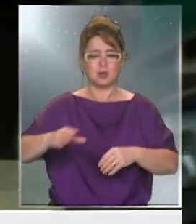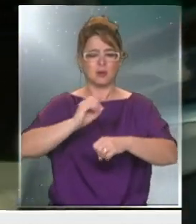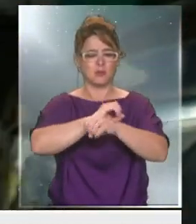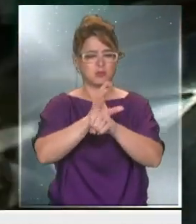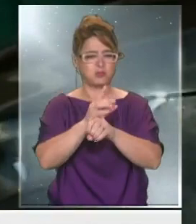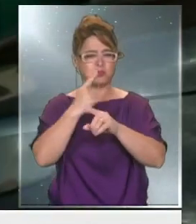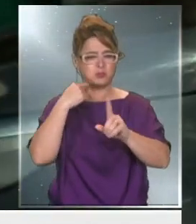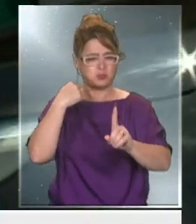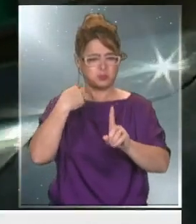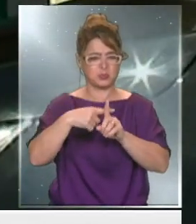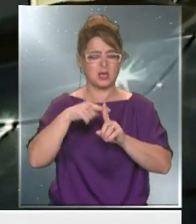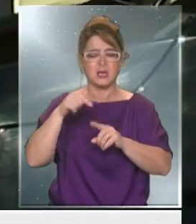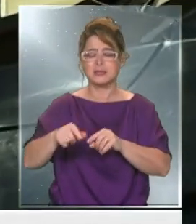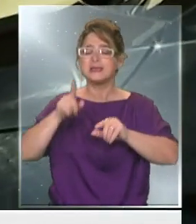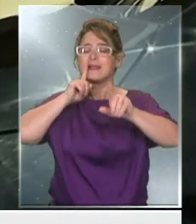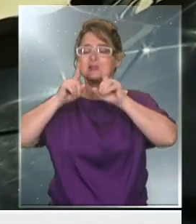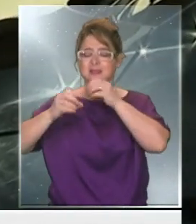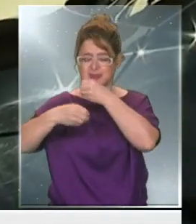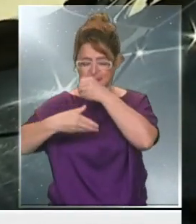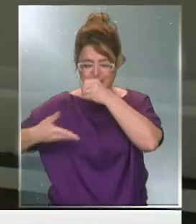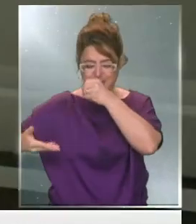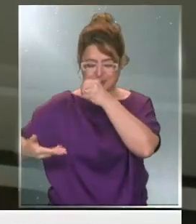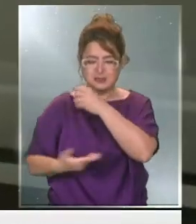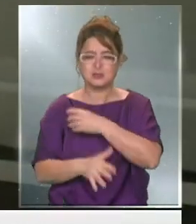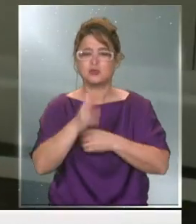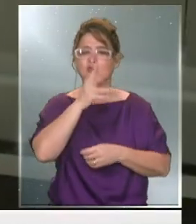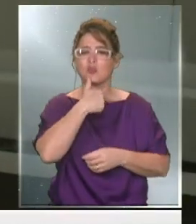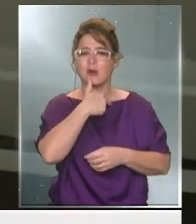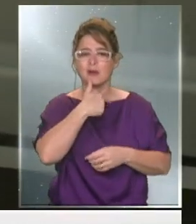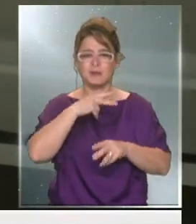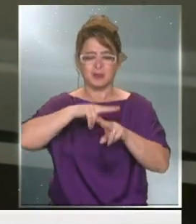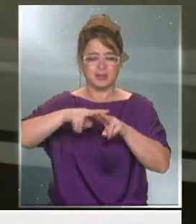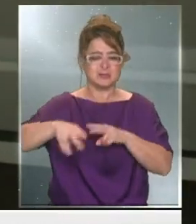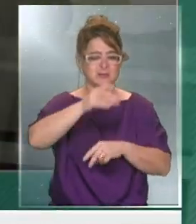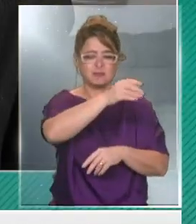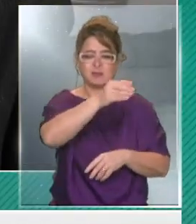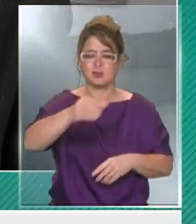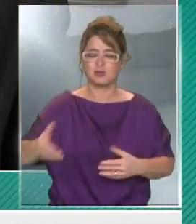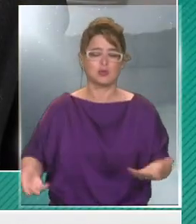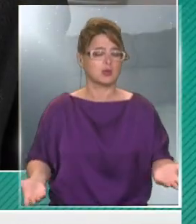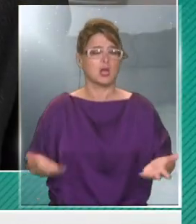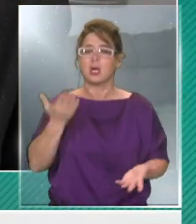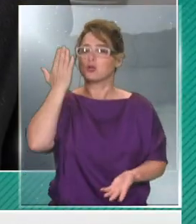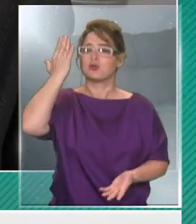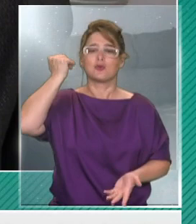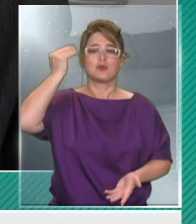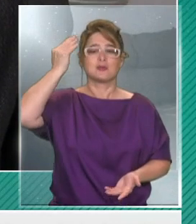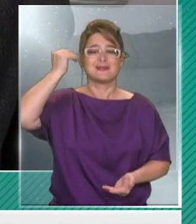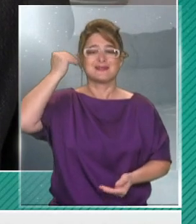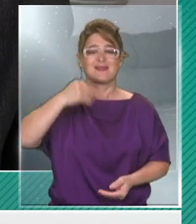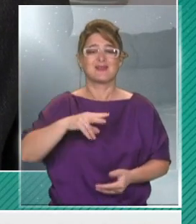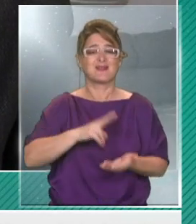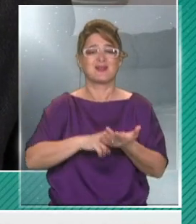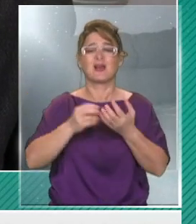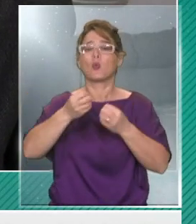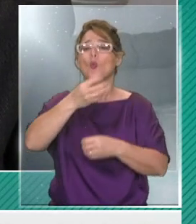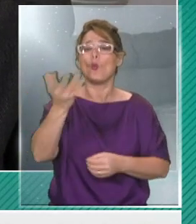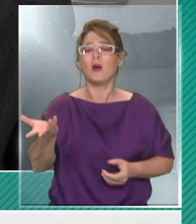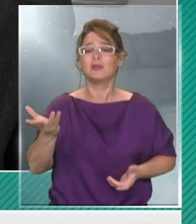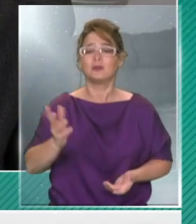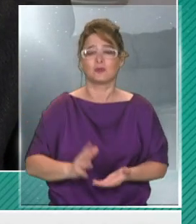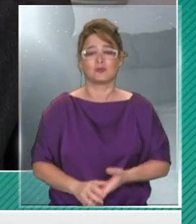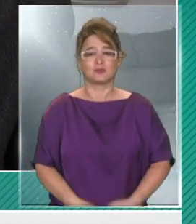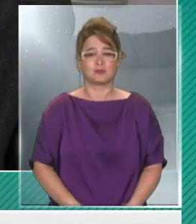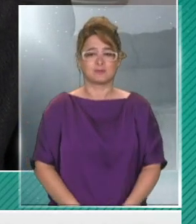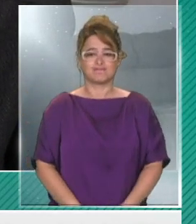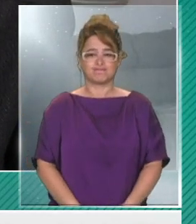lamentablemente porque no hay test, porque no hay disponibilidad de test para hacer a todas las personas, no se puede saber realmente el número de afectados. Sí, absolutamente.